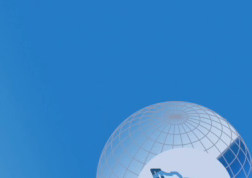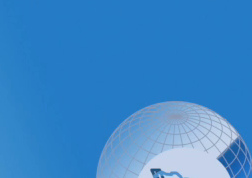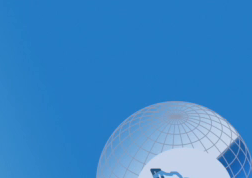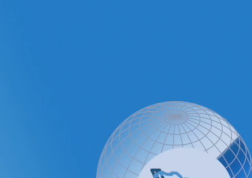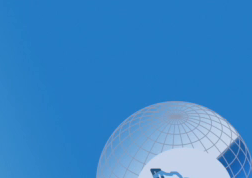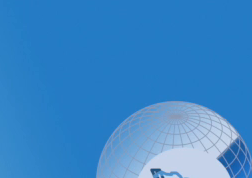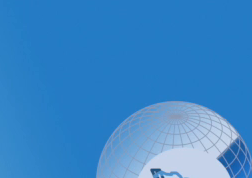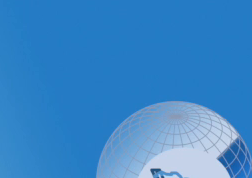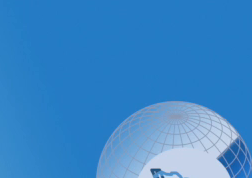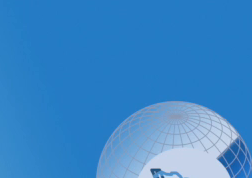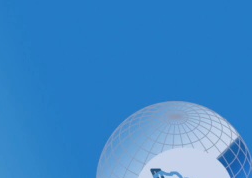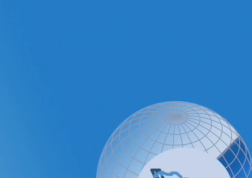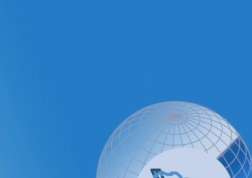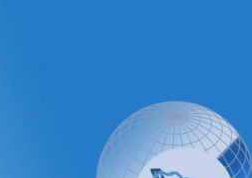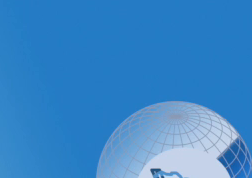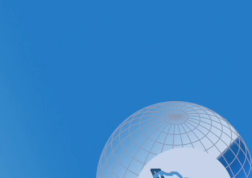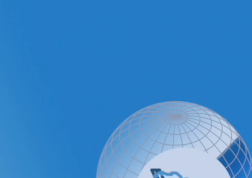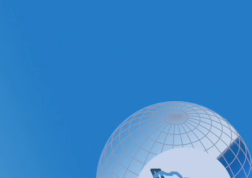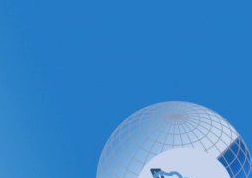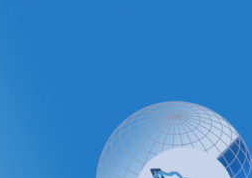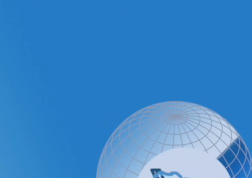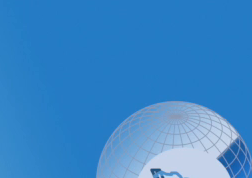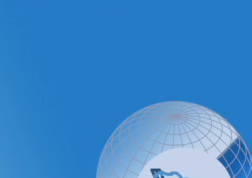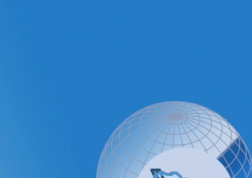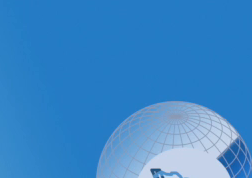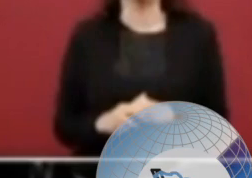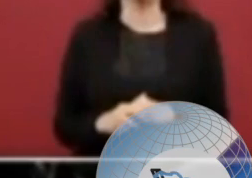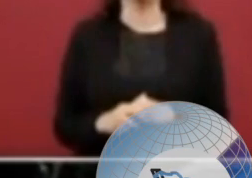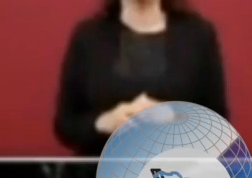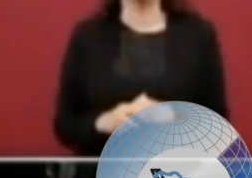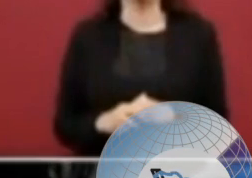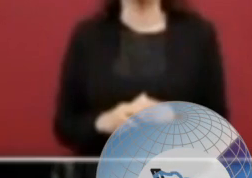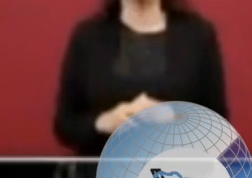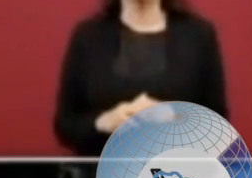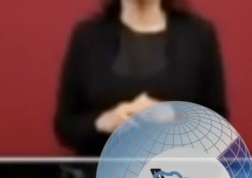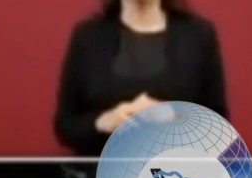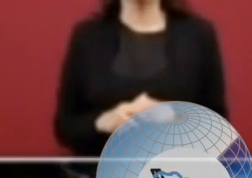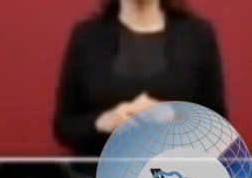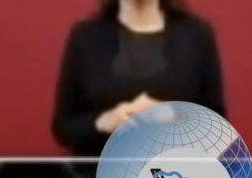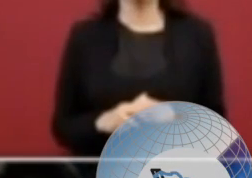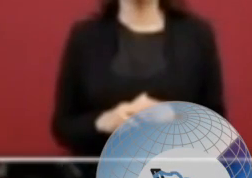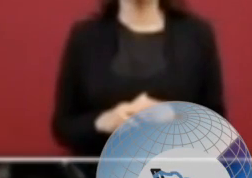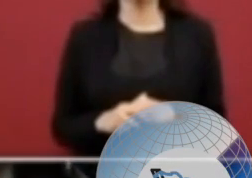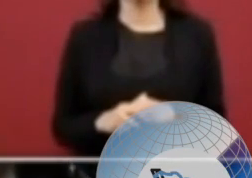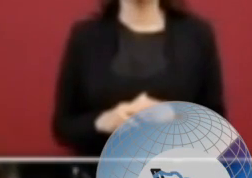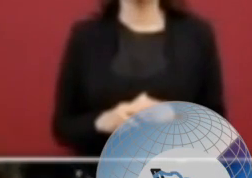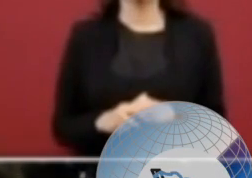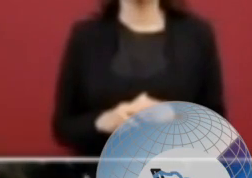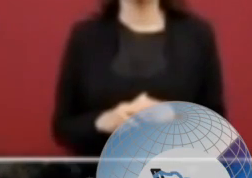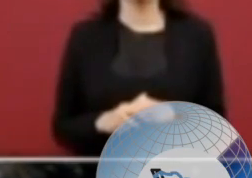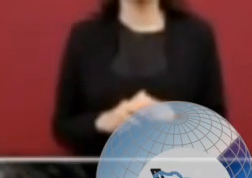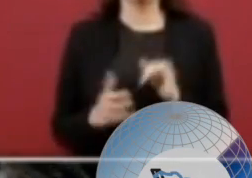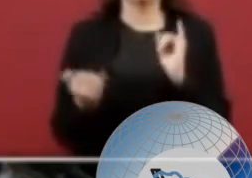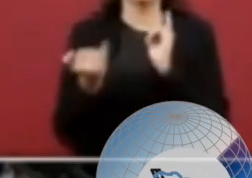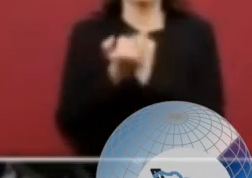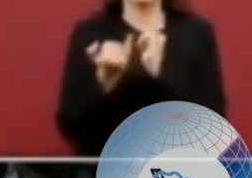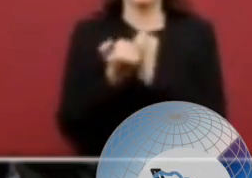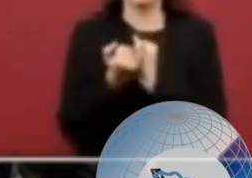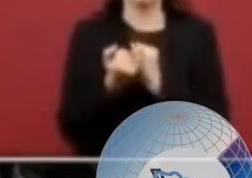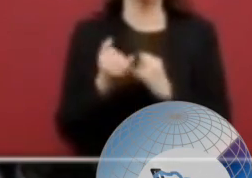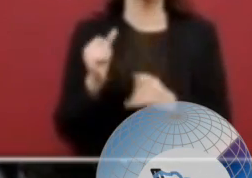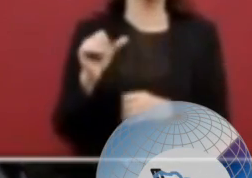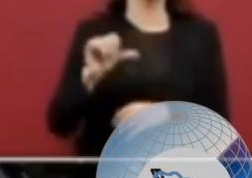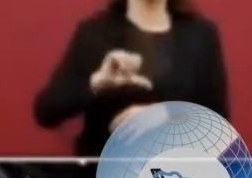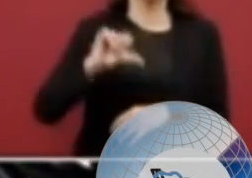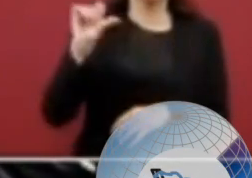agua en Morelos. Vamos a ver cómo lo anunció. El día de hoy vamos a